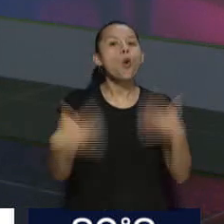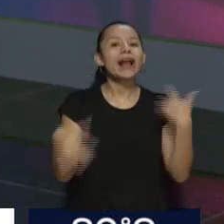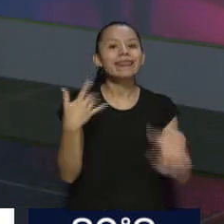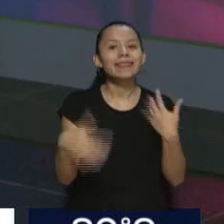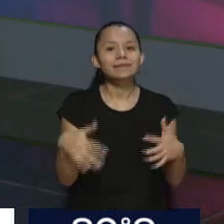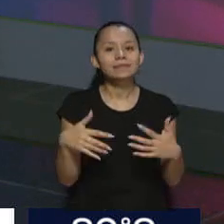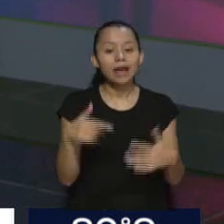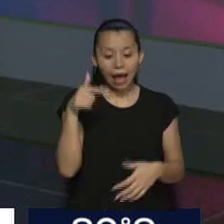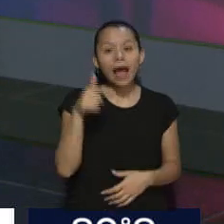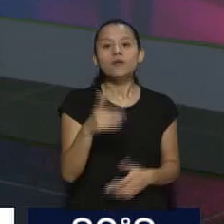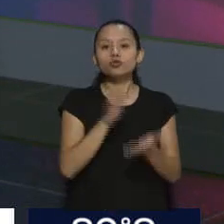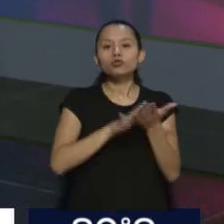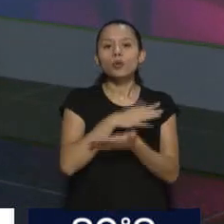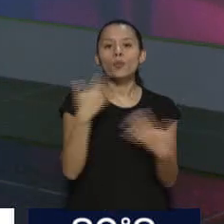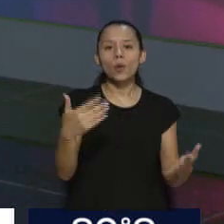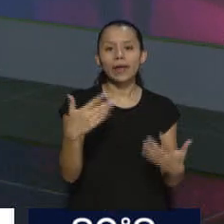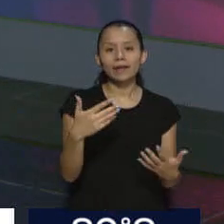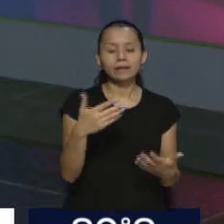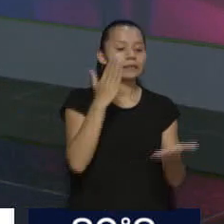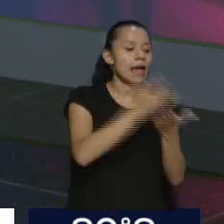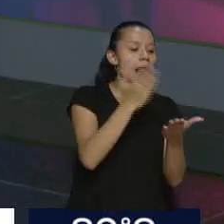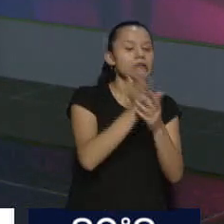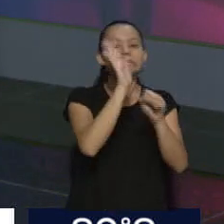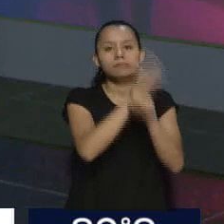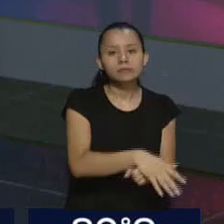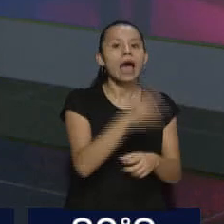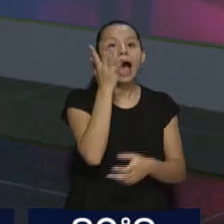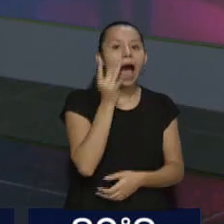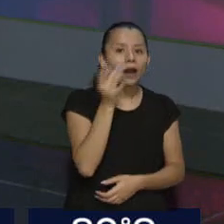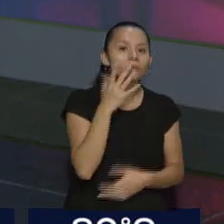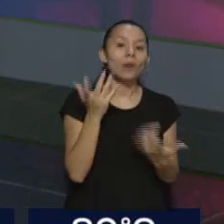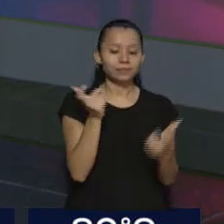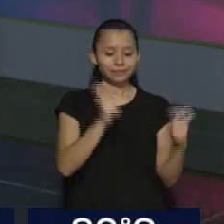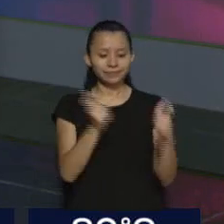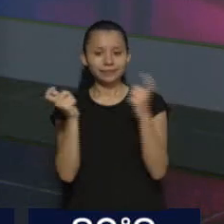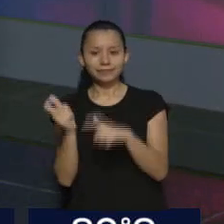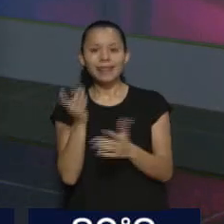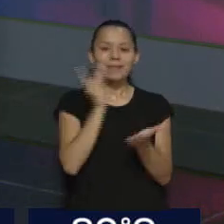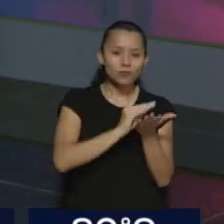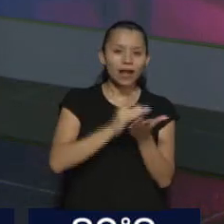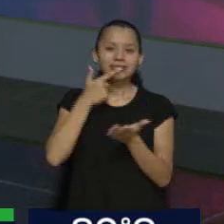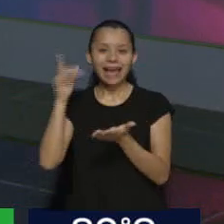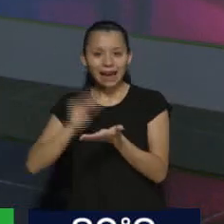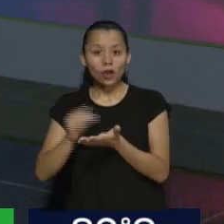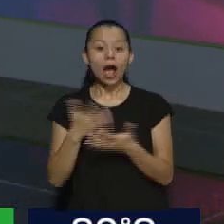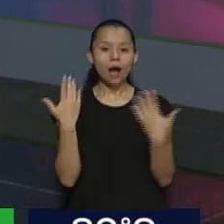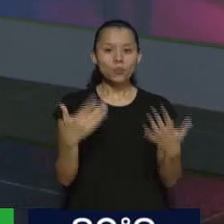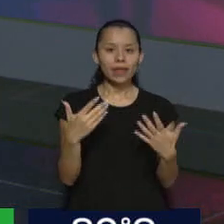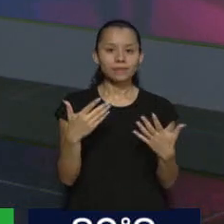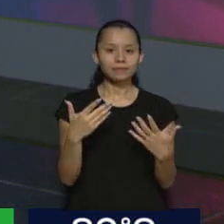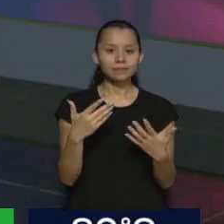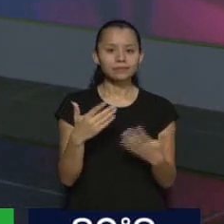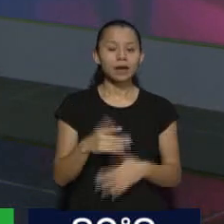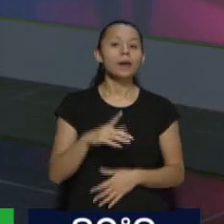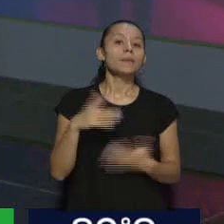afectando derechos, dice, bueno, listo, no importa, yo resuelvo y después vemos de quién es la competencia. Pero la Corte